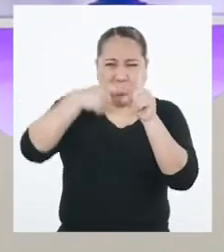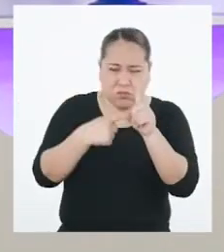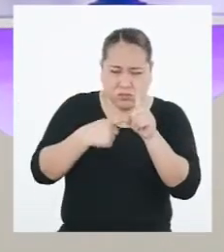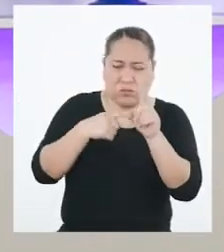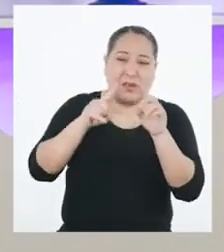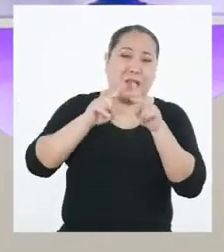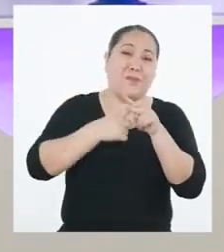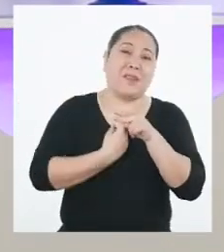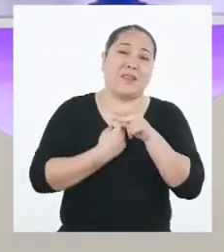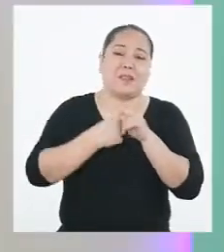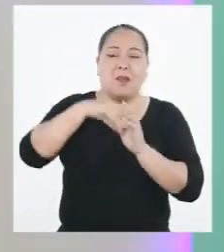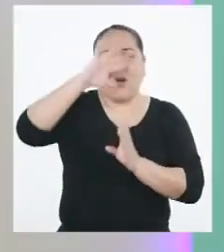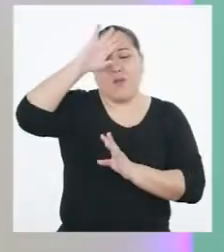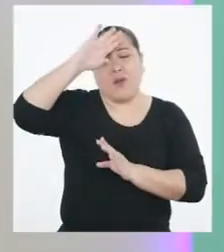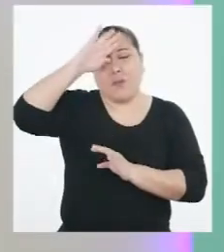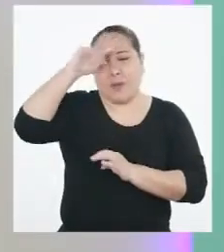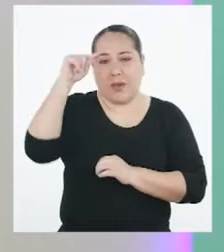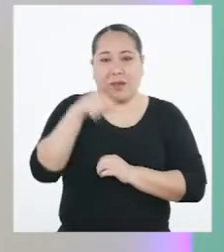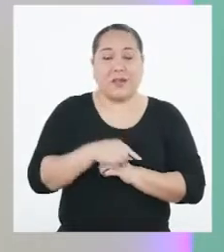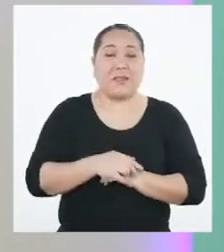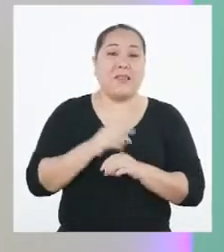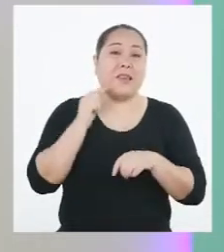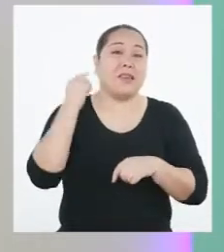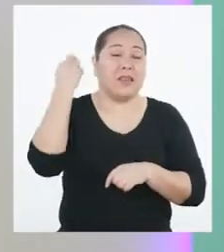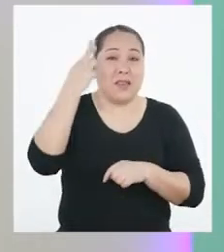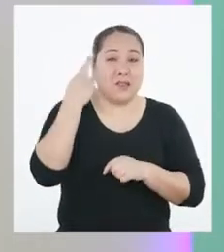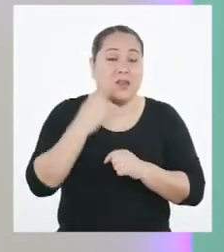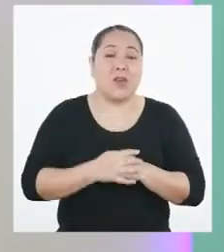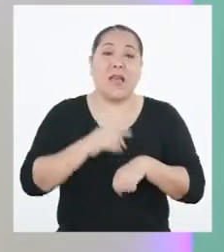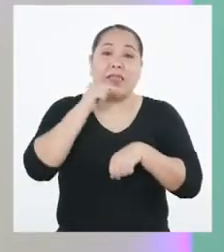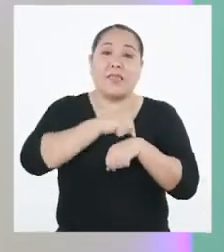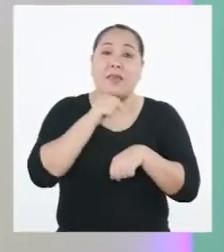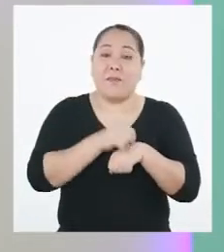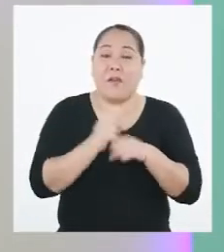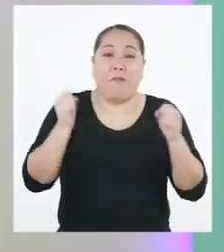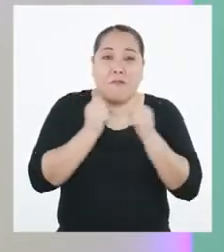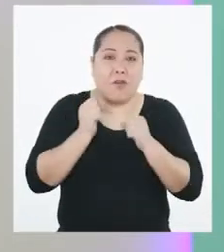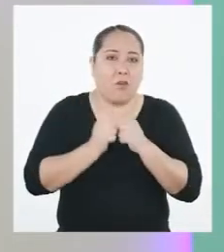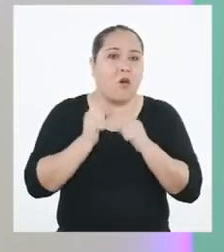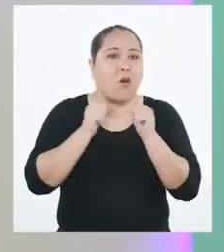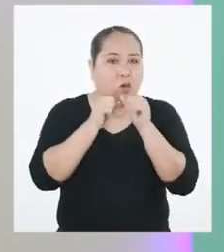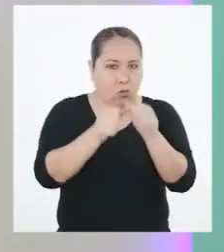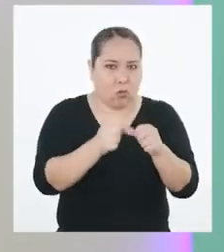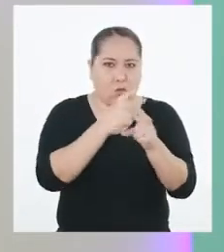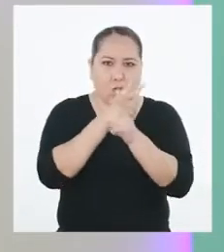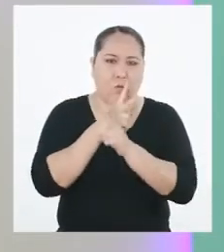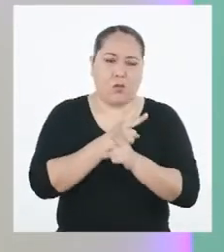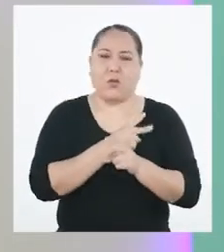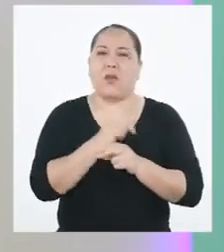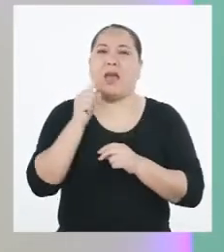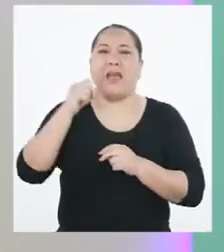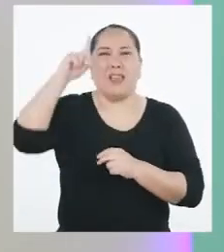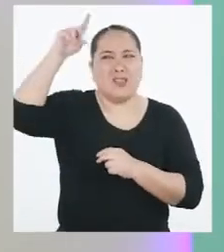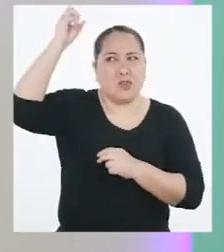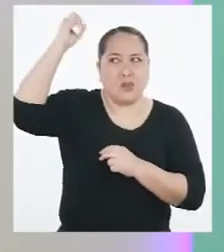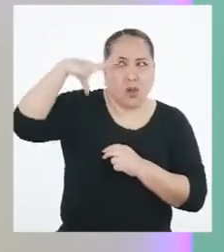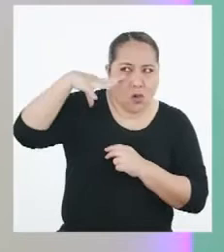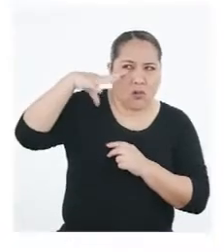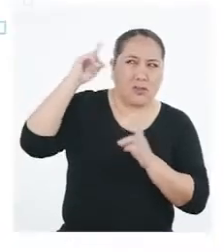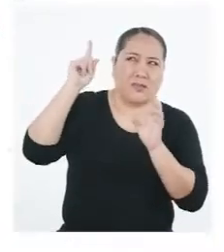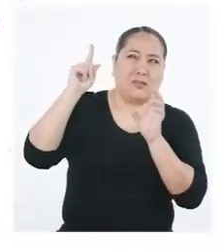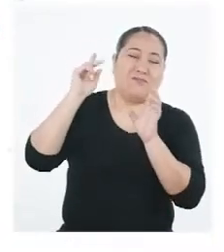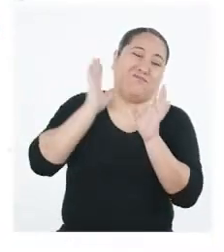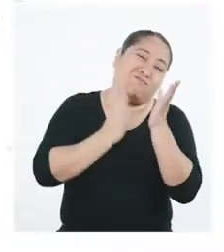las enfermedades gripales. Por eso, en épocas de frío, no hay que bajar la guardia. El sol es engañoso. Siempre hay que estar